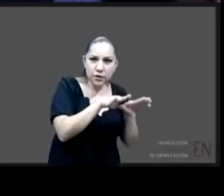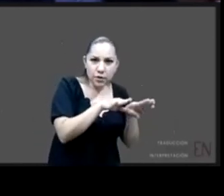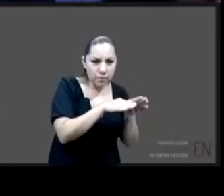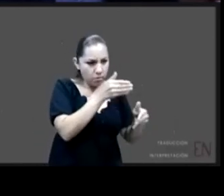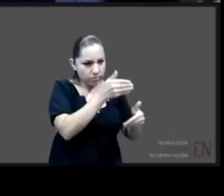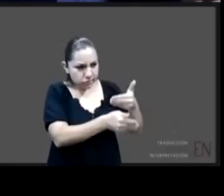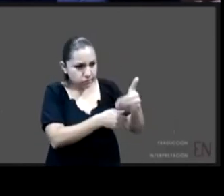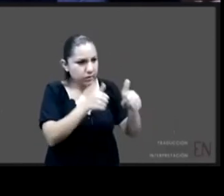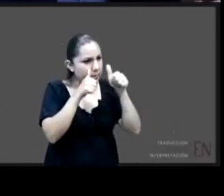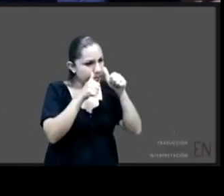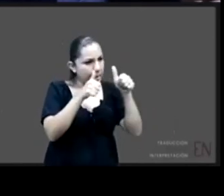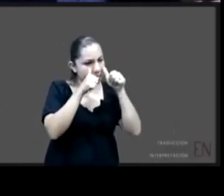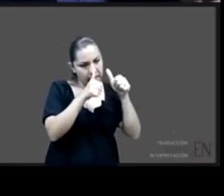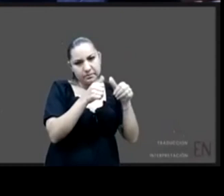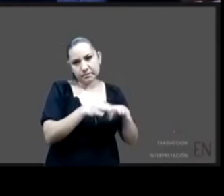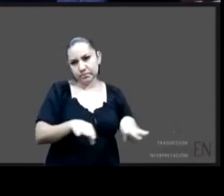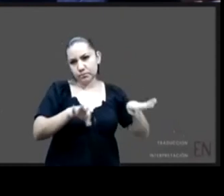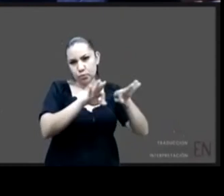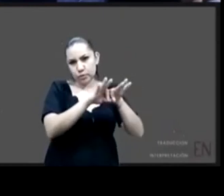respuesta